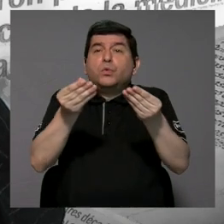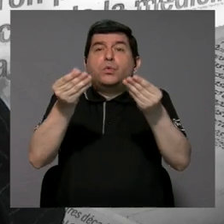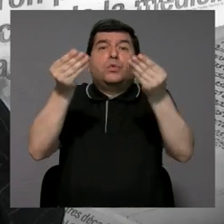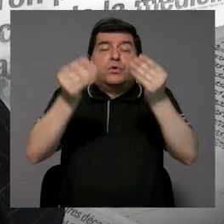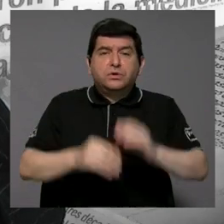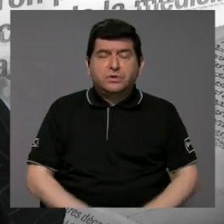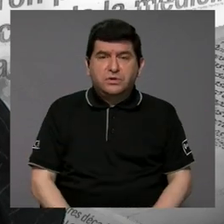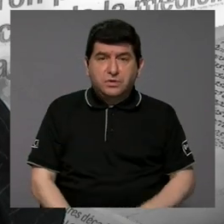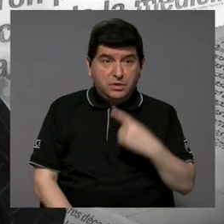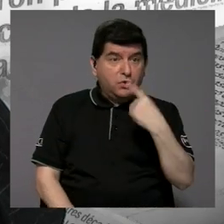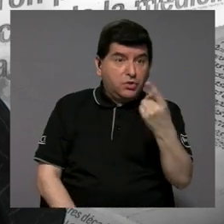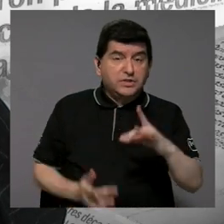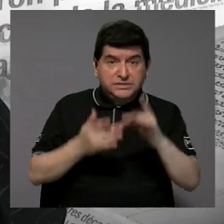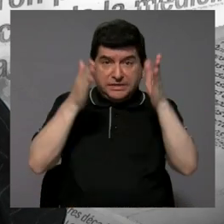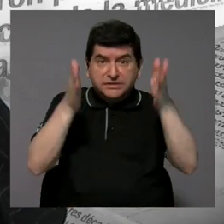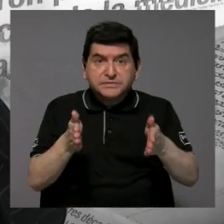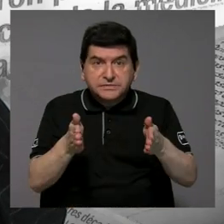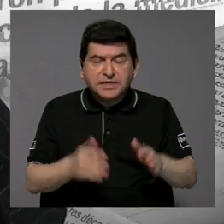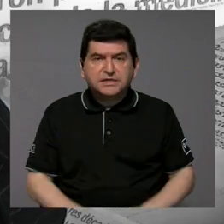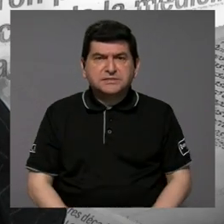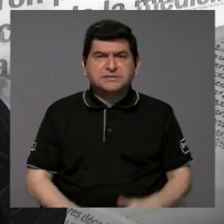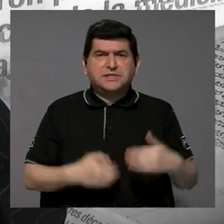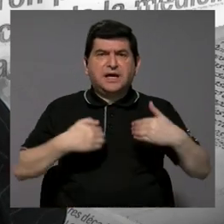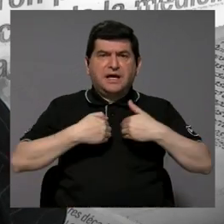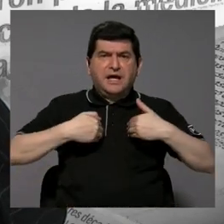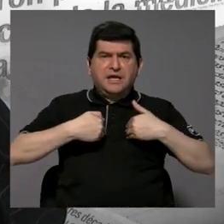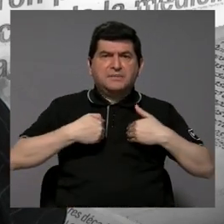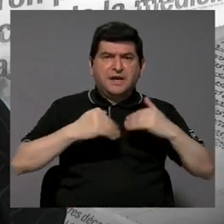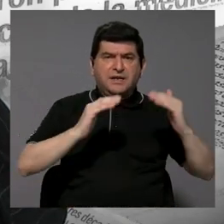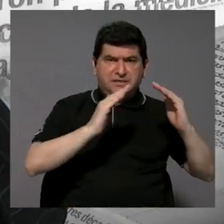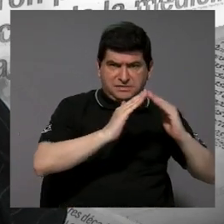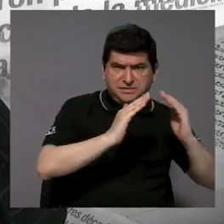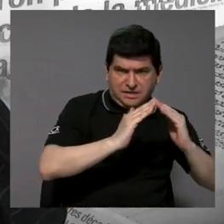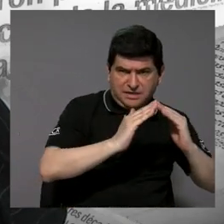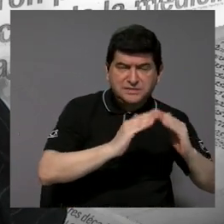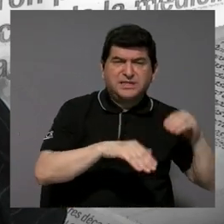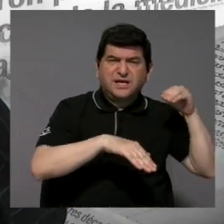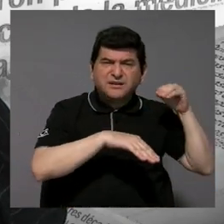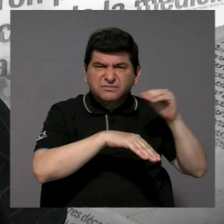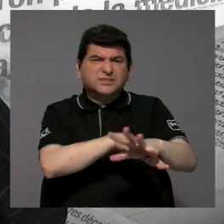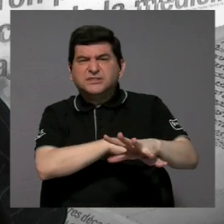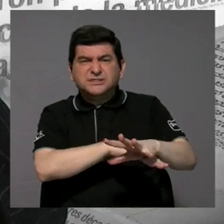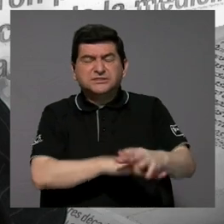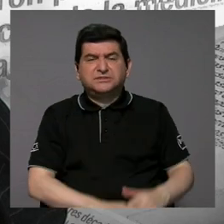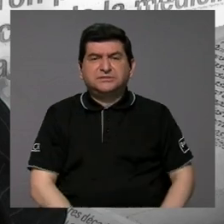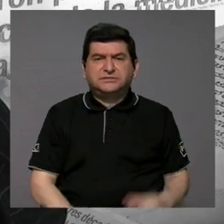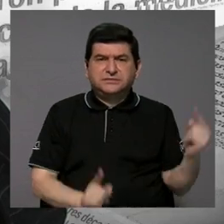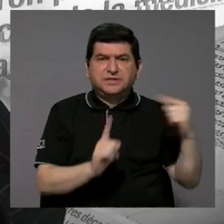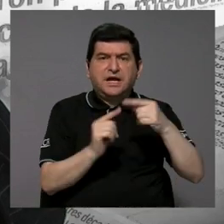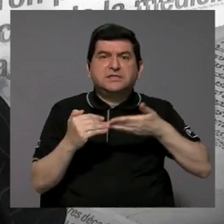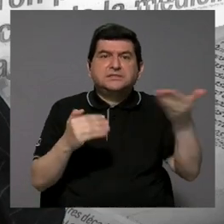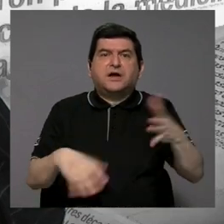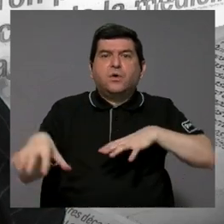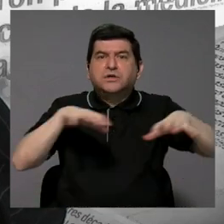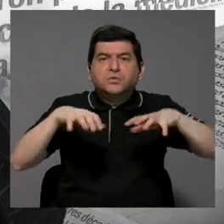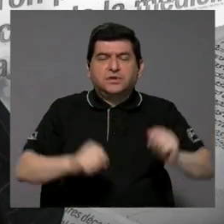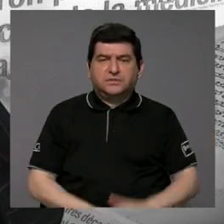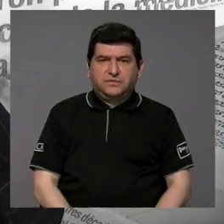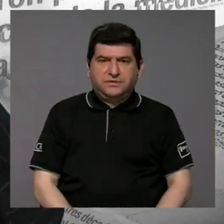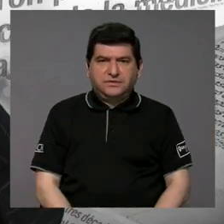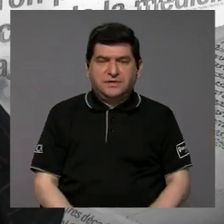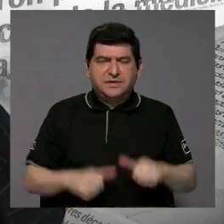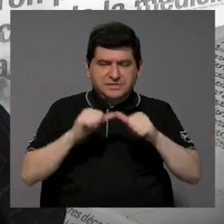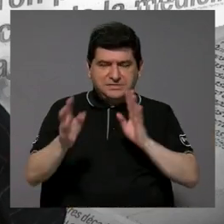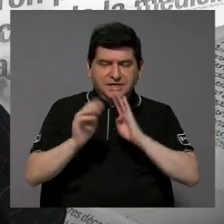animales domésticos que también tienen las consecuencias. Bueno, ¿hasta cuándo vamos a actuar? Vamos